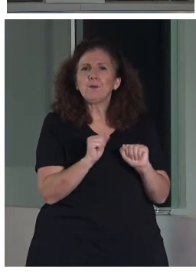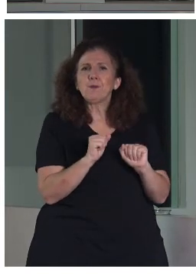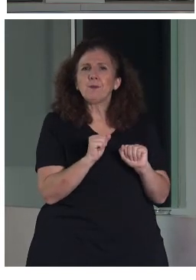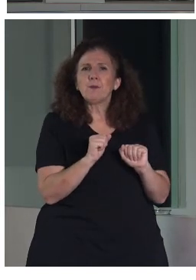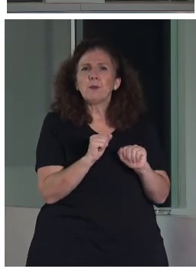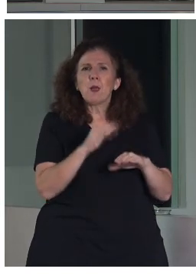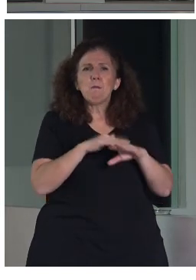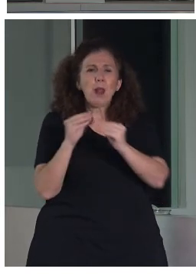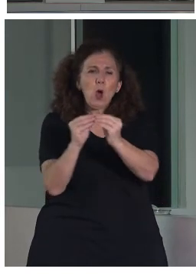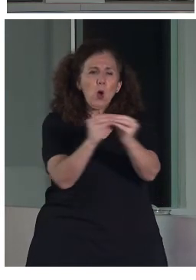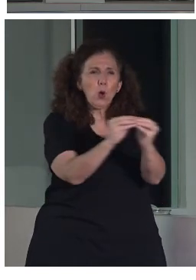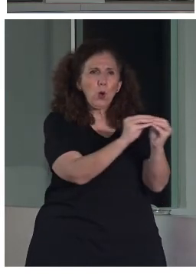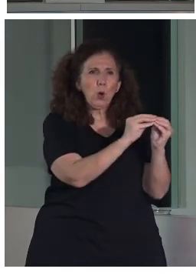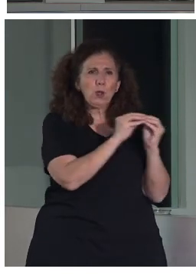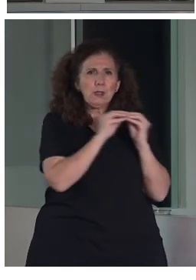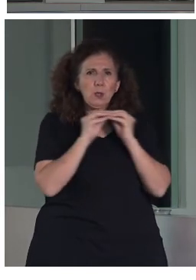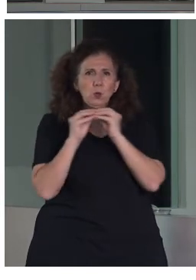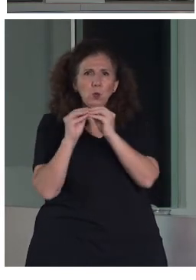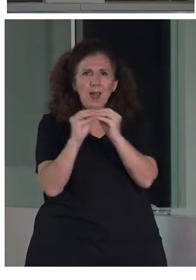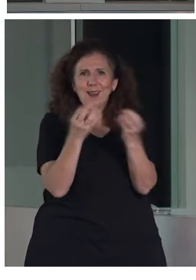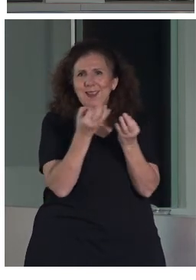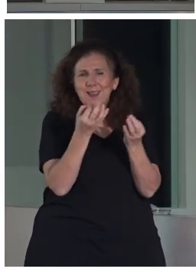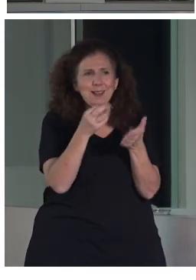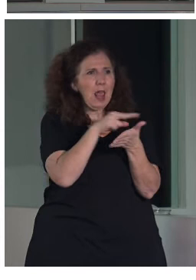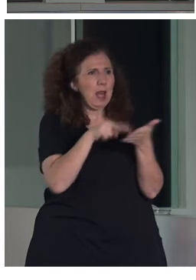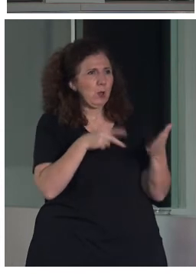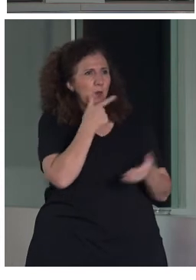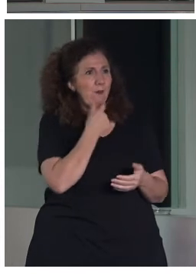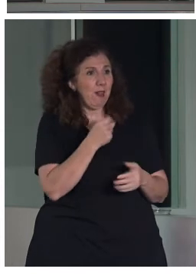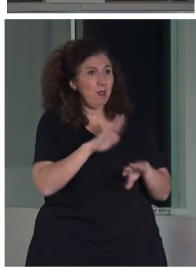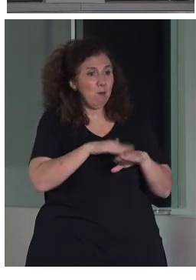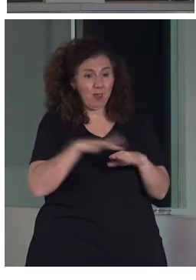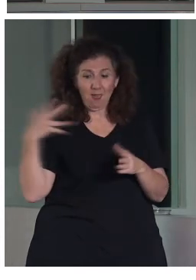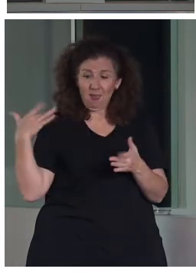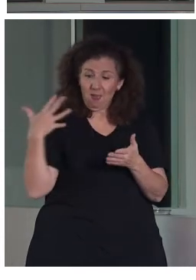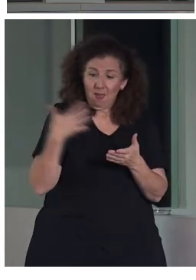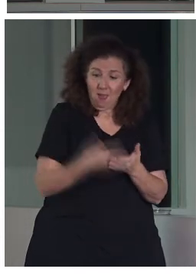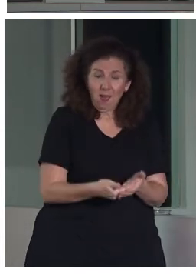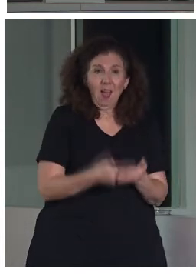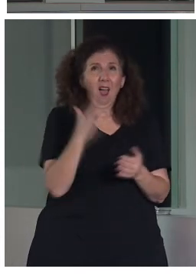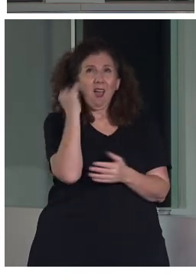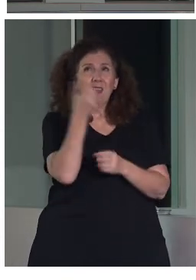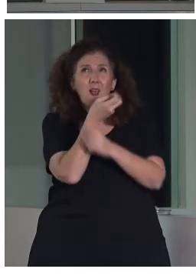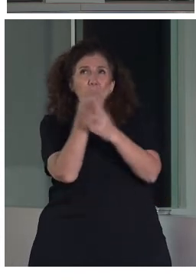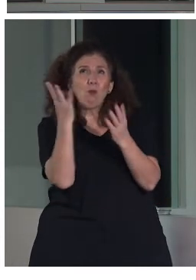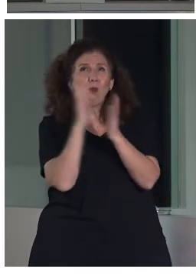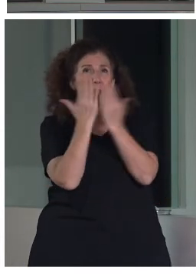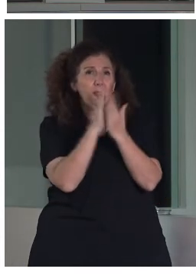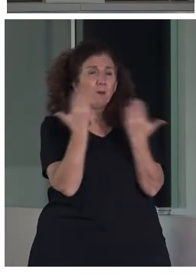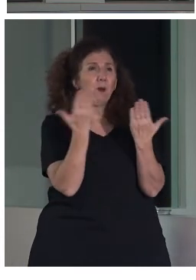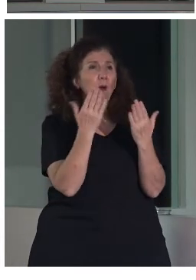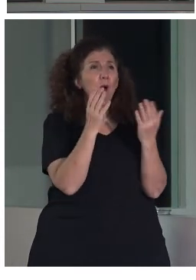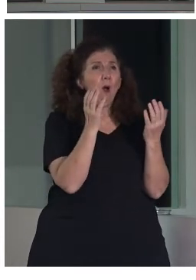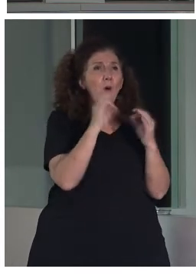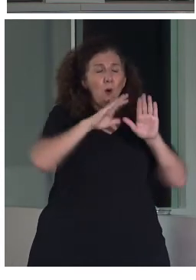un consenso en torno a lo que debe ser lectura fácil, porque hasta entonces existían algunas referencias bibliográficas. En la última diapositiva de